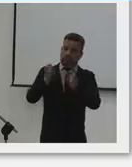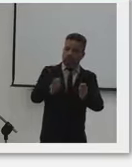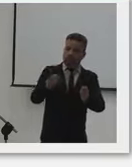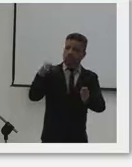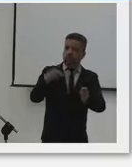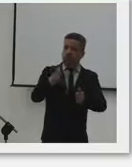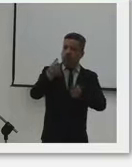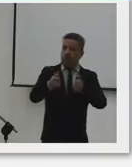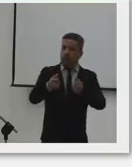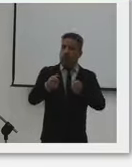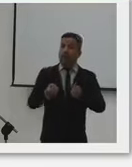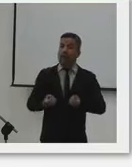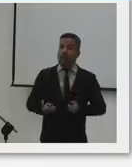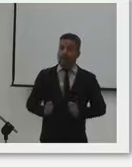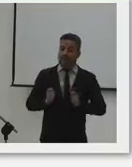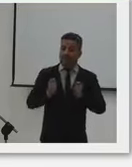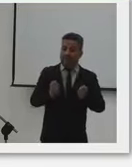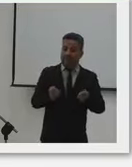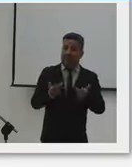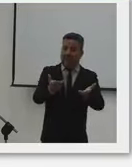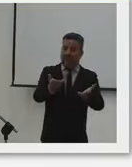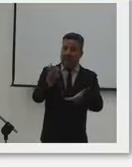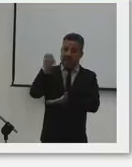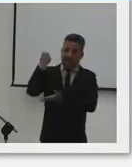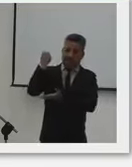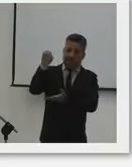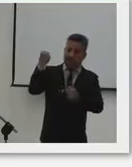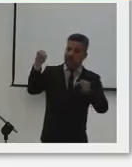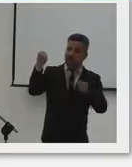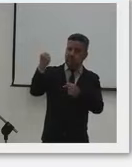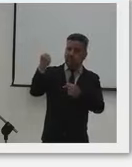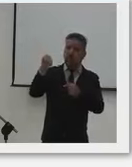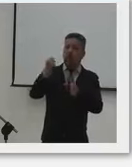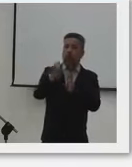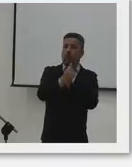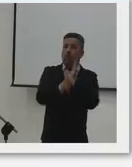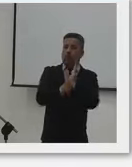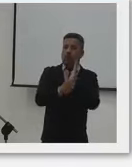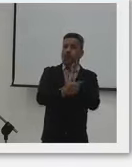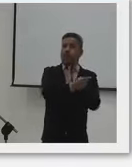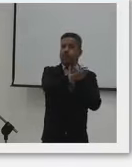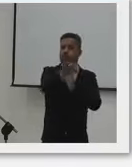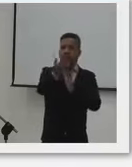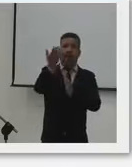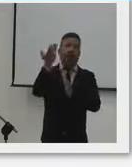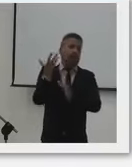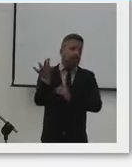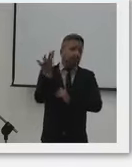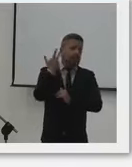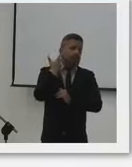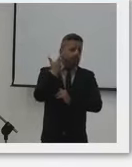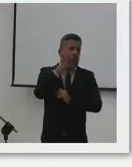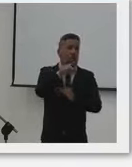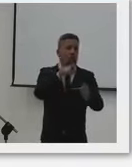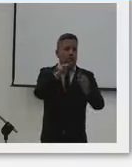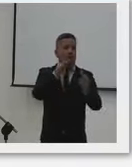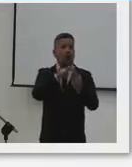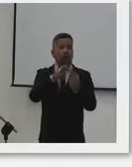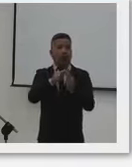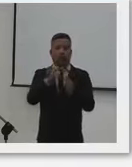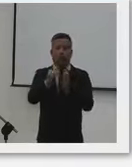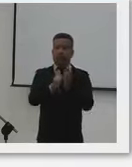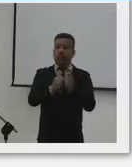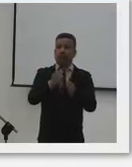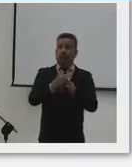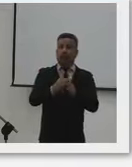es que podamos dejar nosotros asignados recursos para un programa que muchos de ustedes ya han escuchado, muchos ya lo